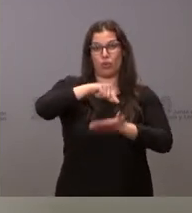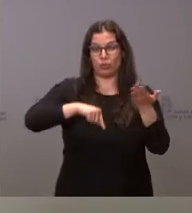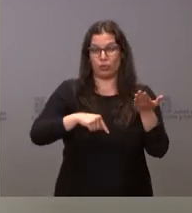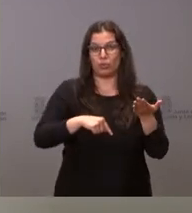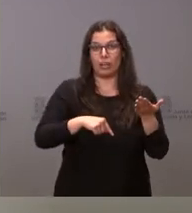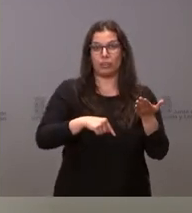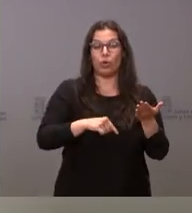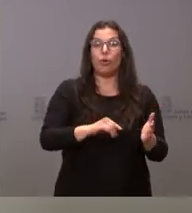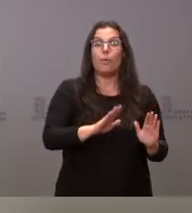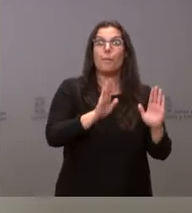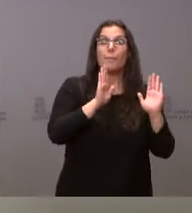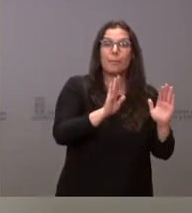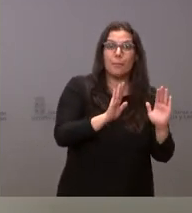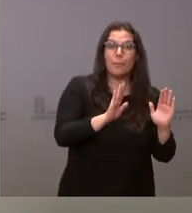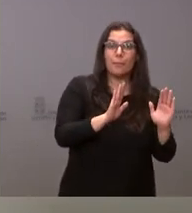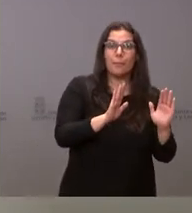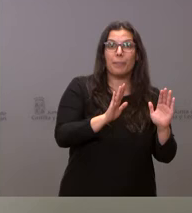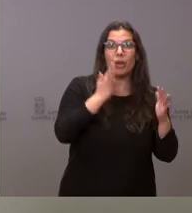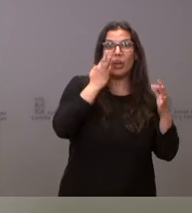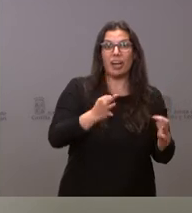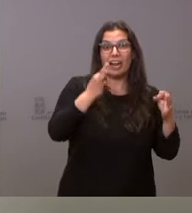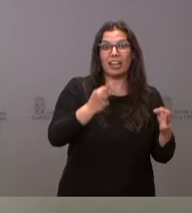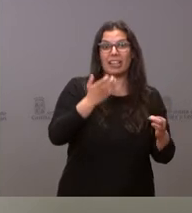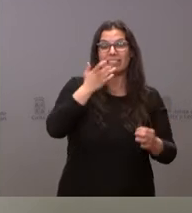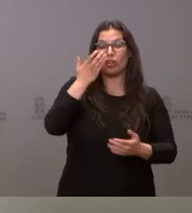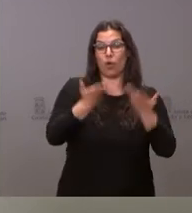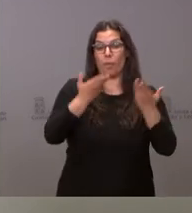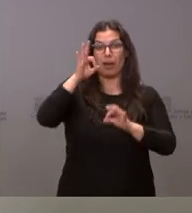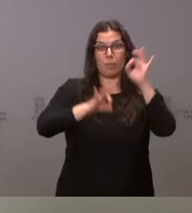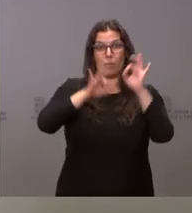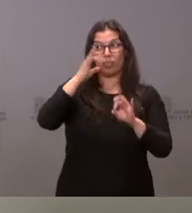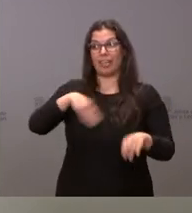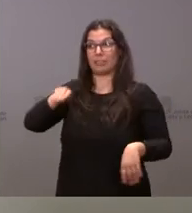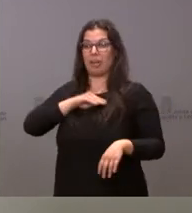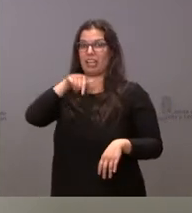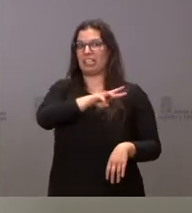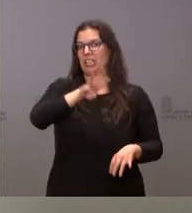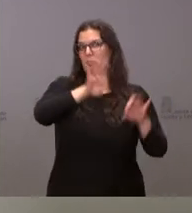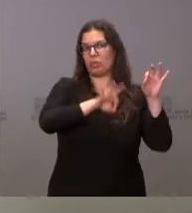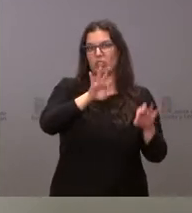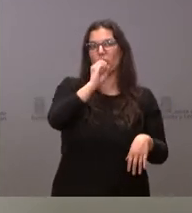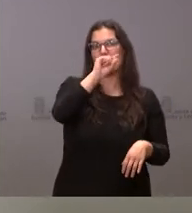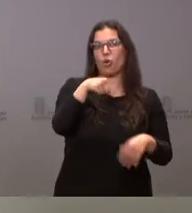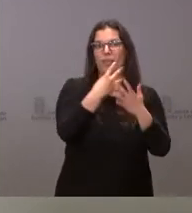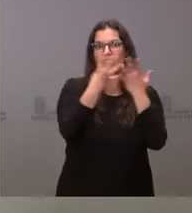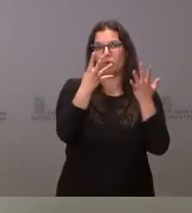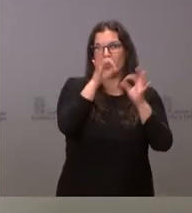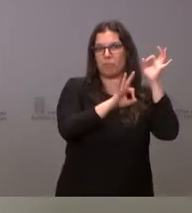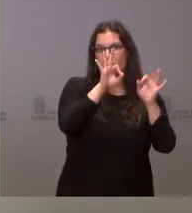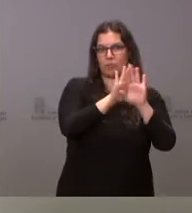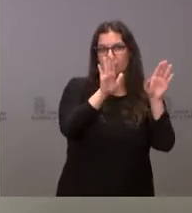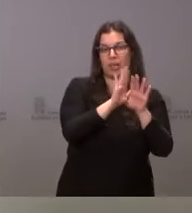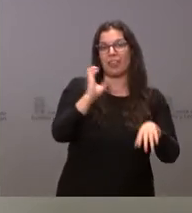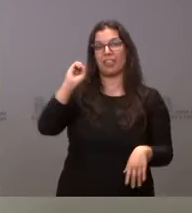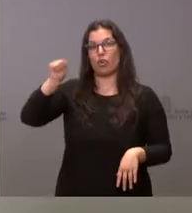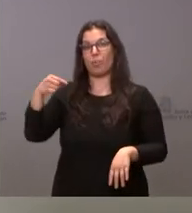pero esta pérdida de ocupados es casi la tercera parte en términos de porcentaje de lo que ha sido la pérdida nacional. 0,19% en Castilla y León, 0